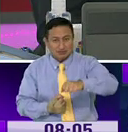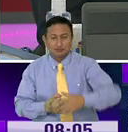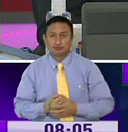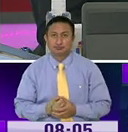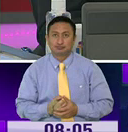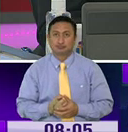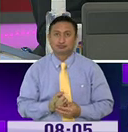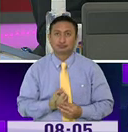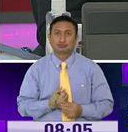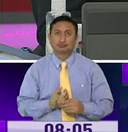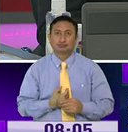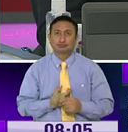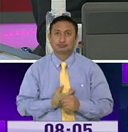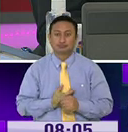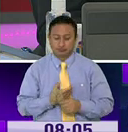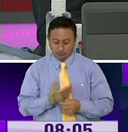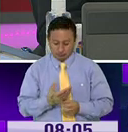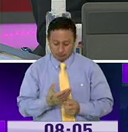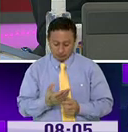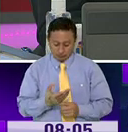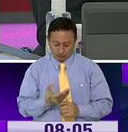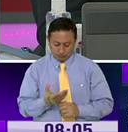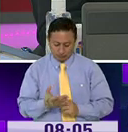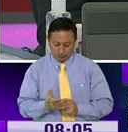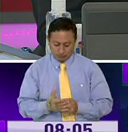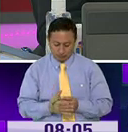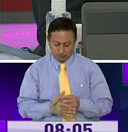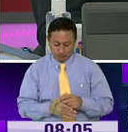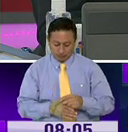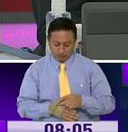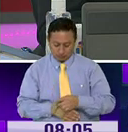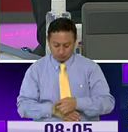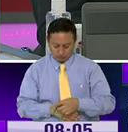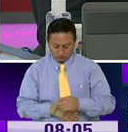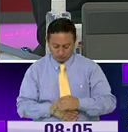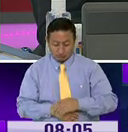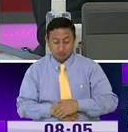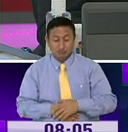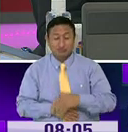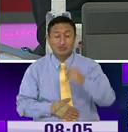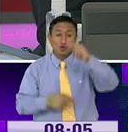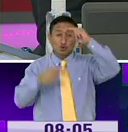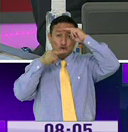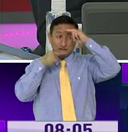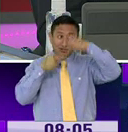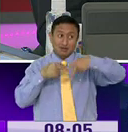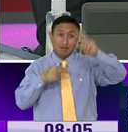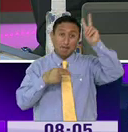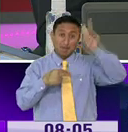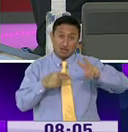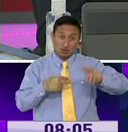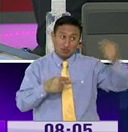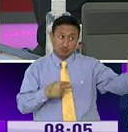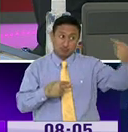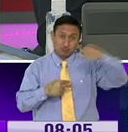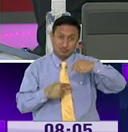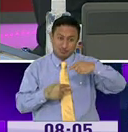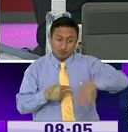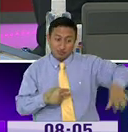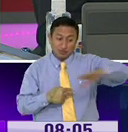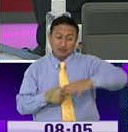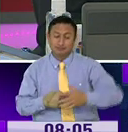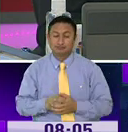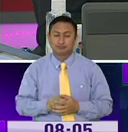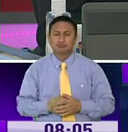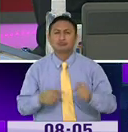Esa última noticia falsa de las fuerzas comunes, en su mayoría, venía de Venezuela. Secretario, robo y